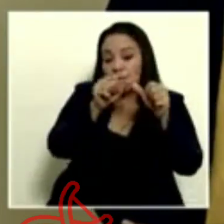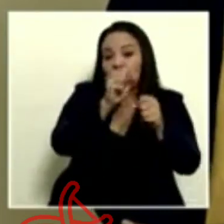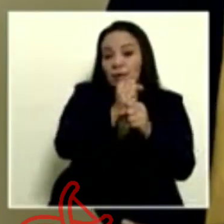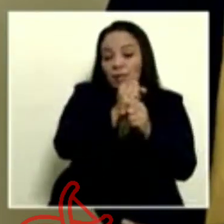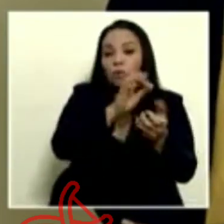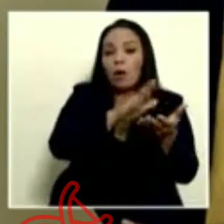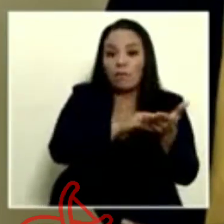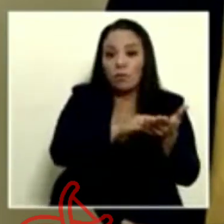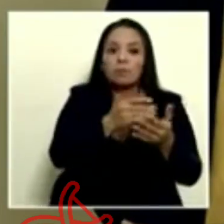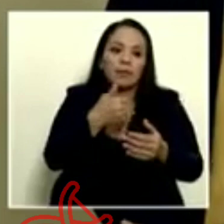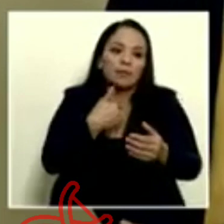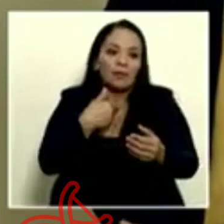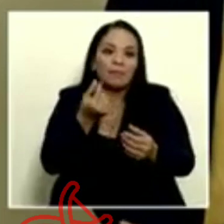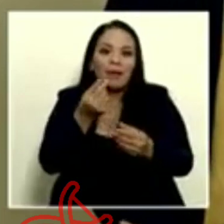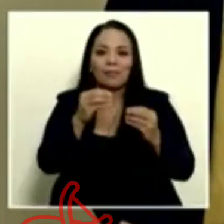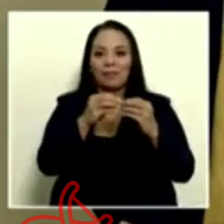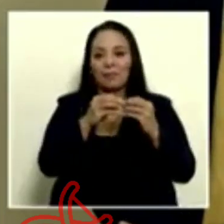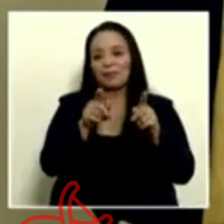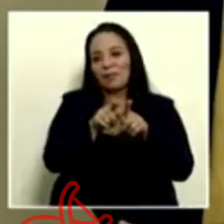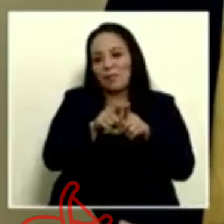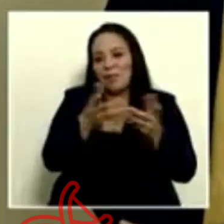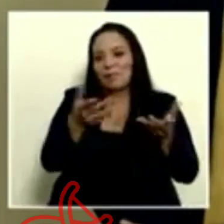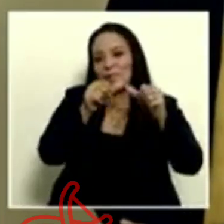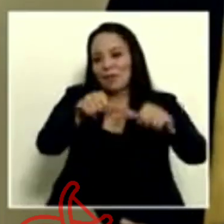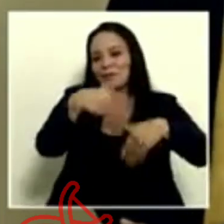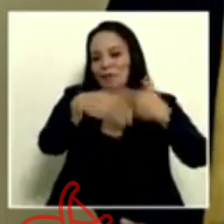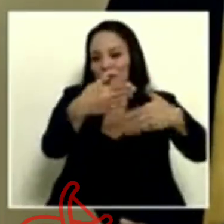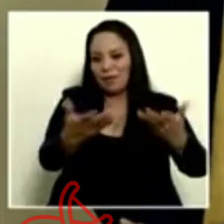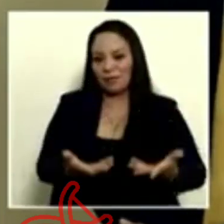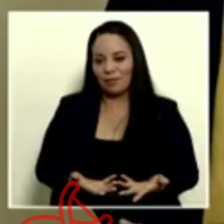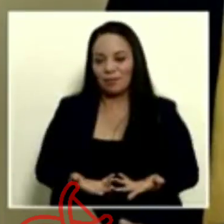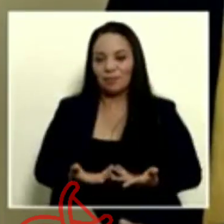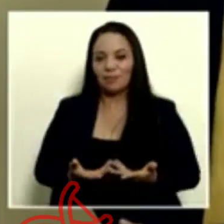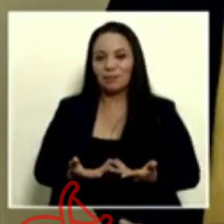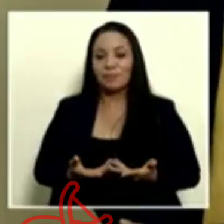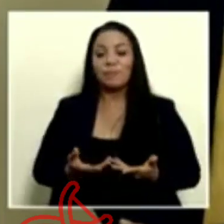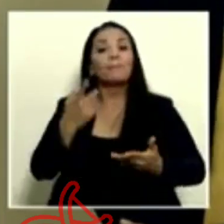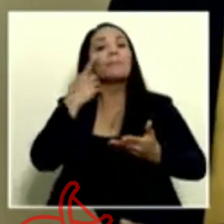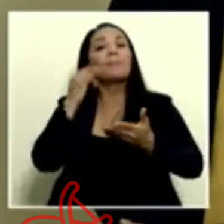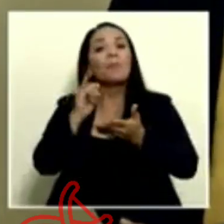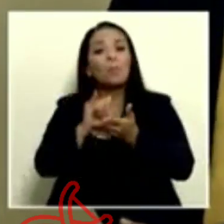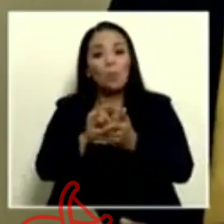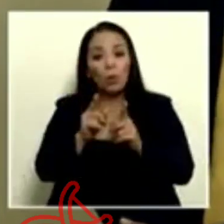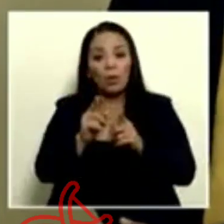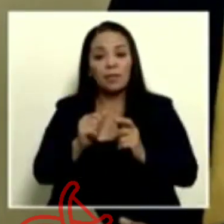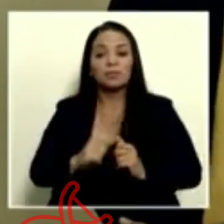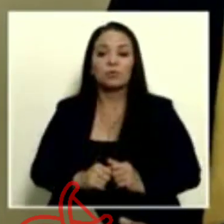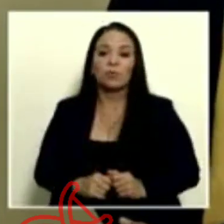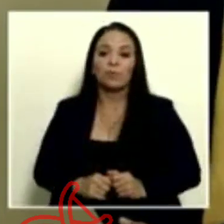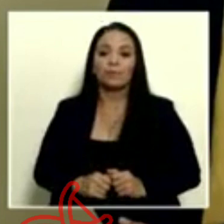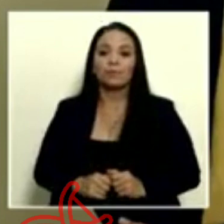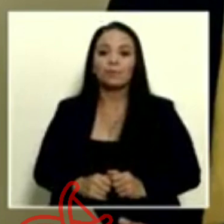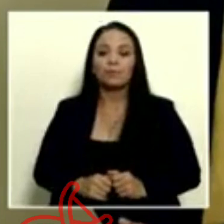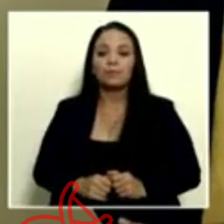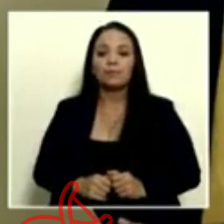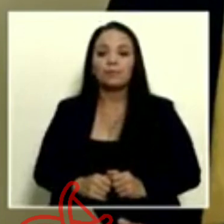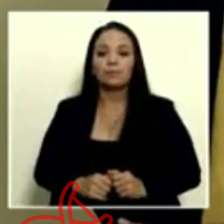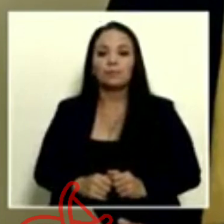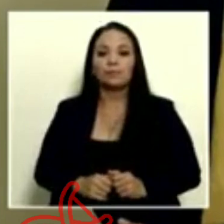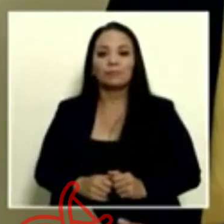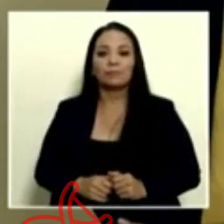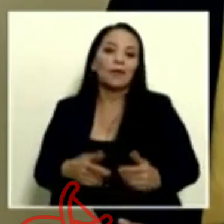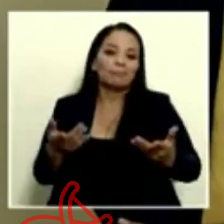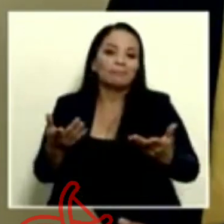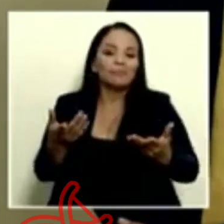una platica más para seguir adelante. Por eso es que podemos hacer